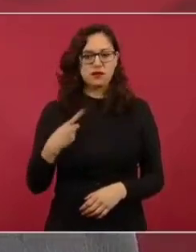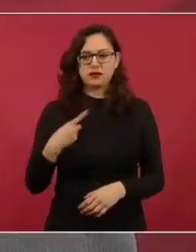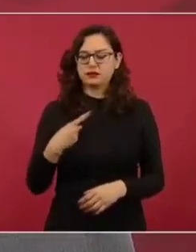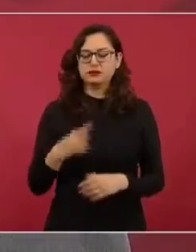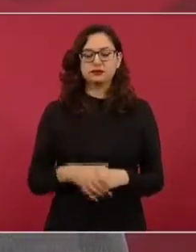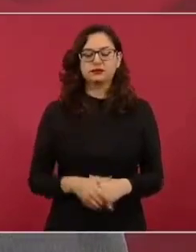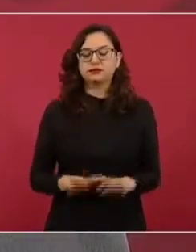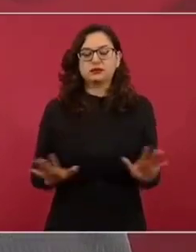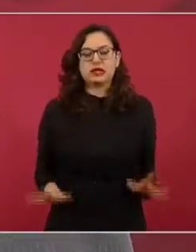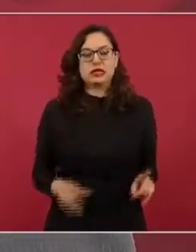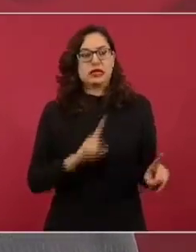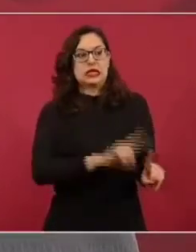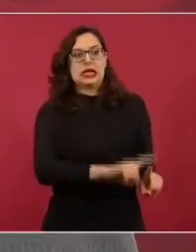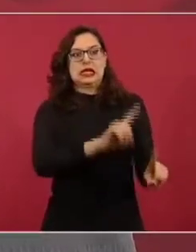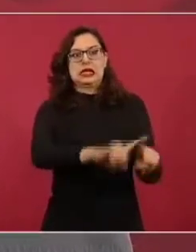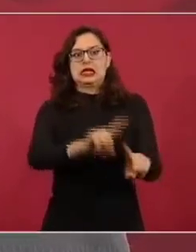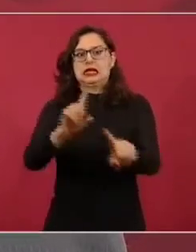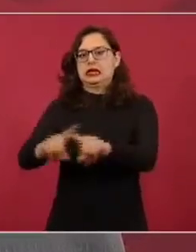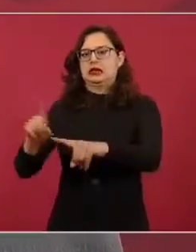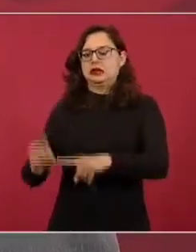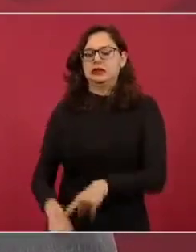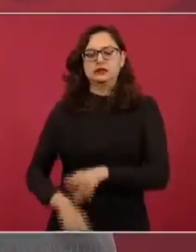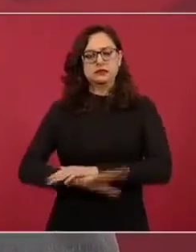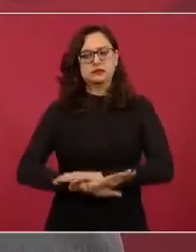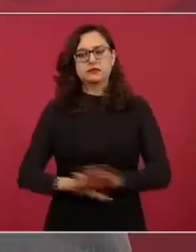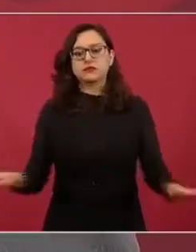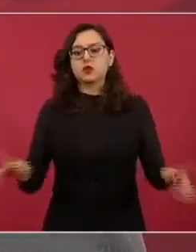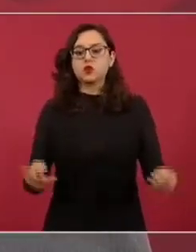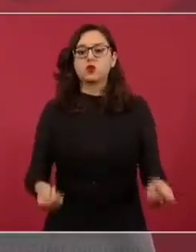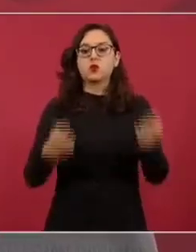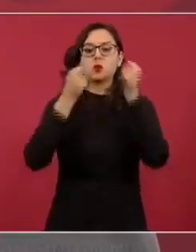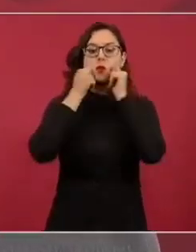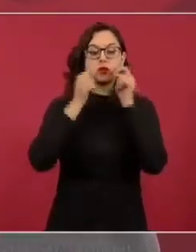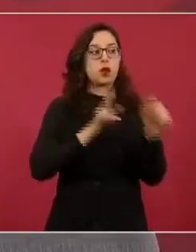Sea quien sea, trátese de lo que se trate.